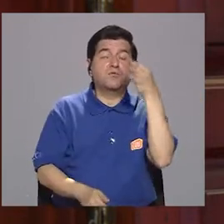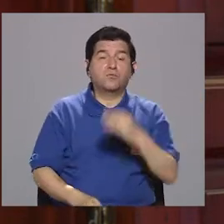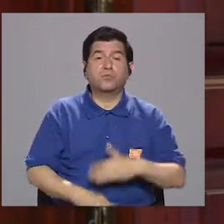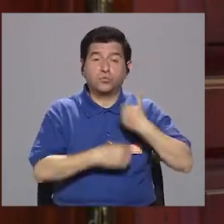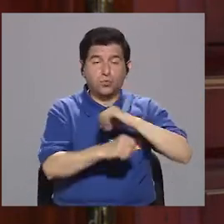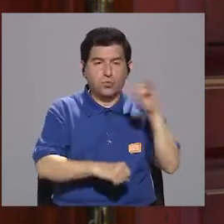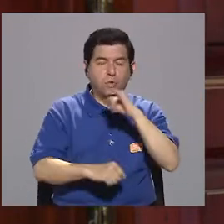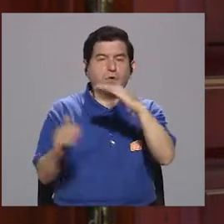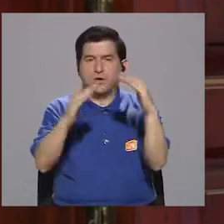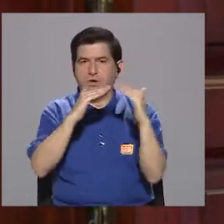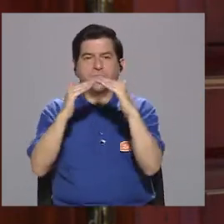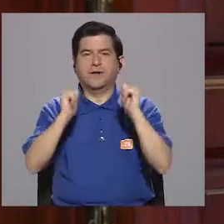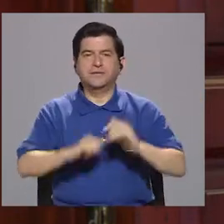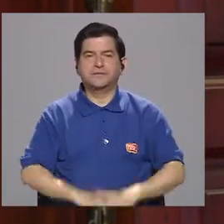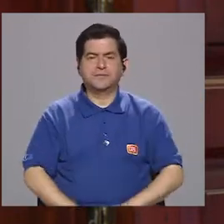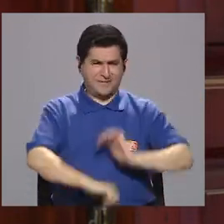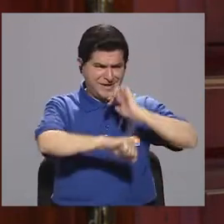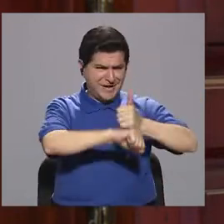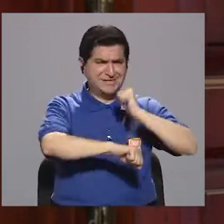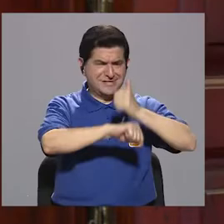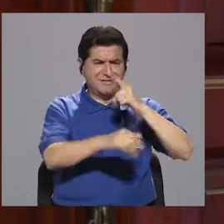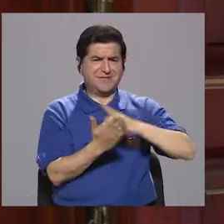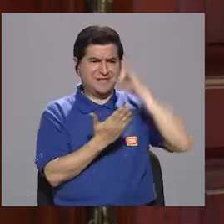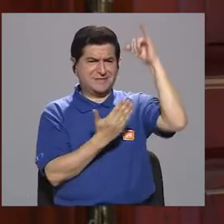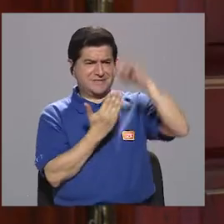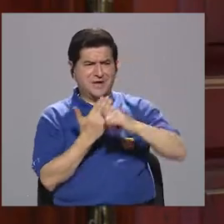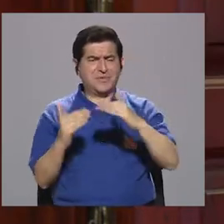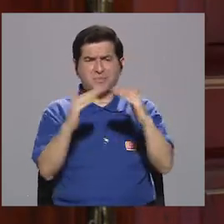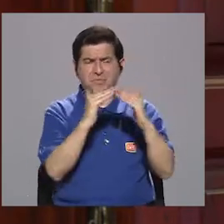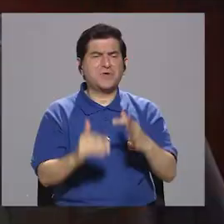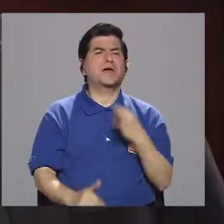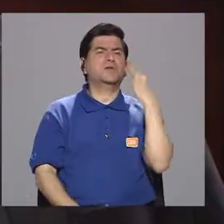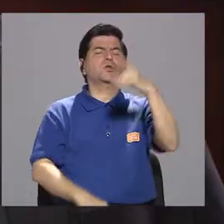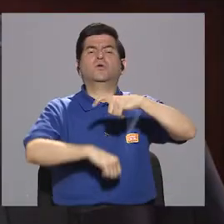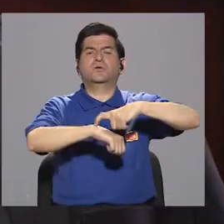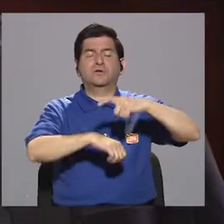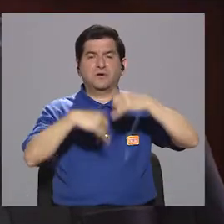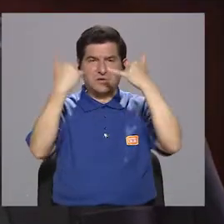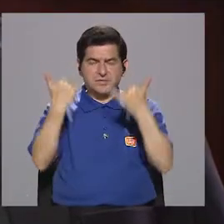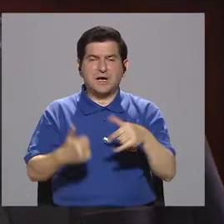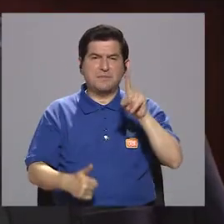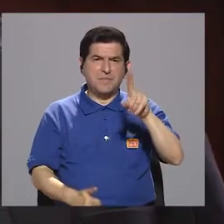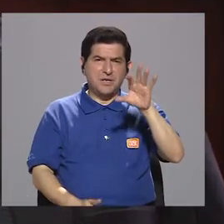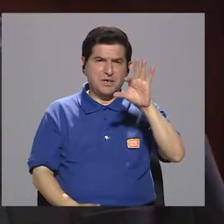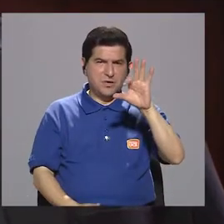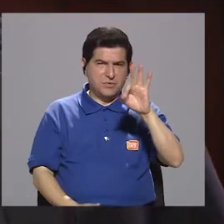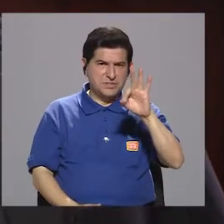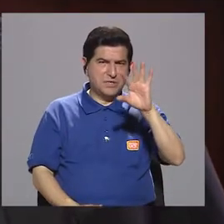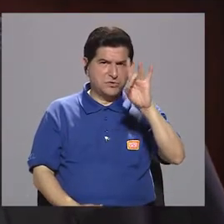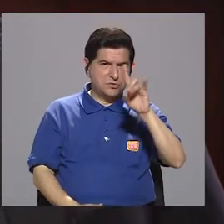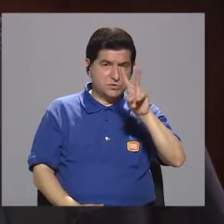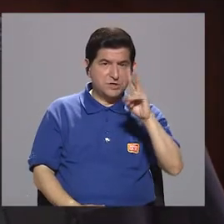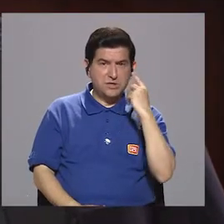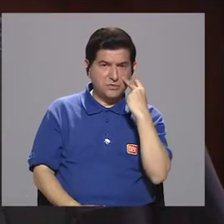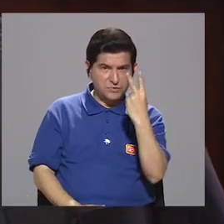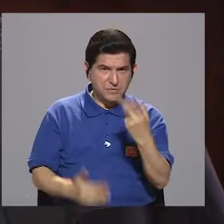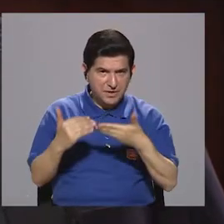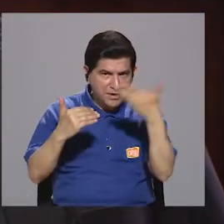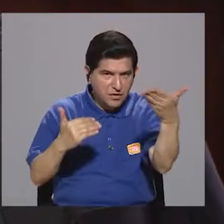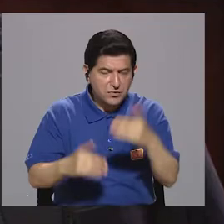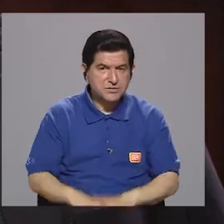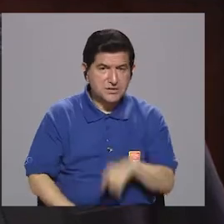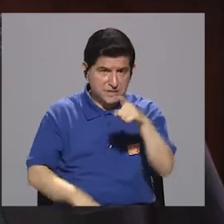fuimos dando a la ciudad, definiéndole un proyecto de ciudad de largo plazo. O usted ya desde el 82 veía esas cosas, don Johnny.